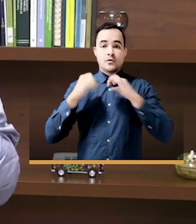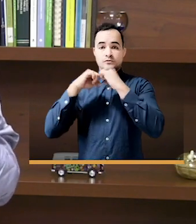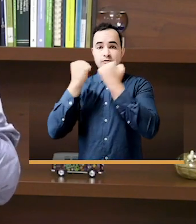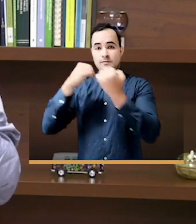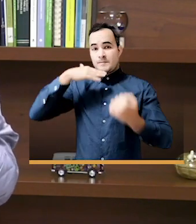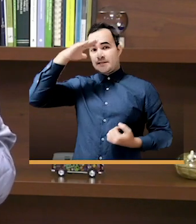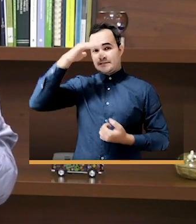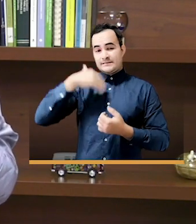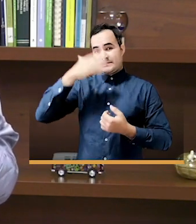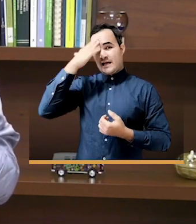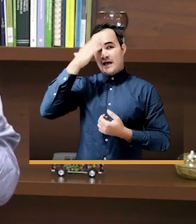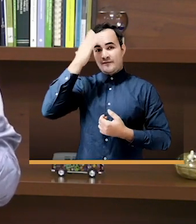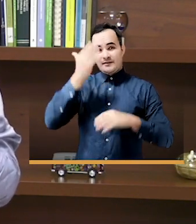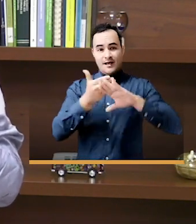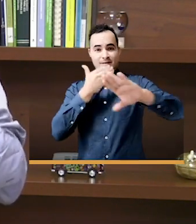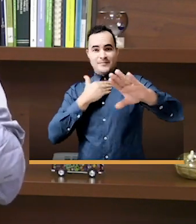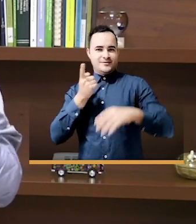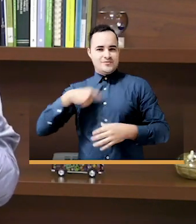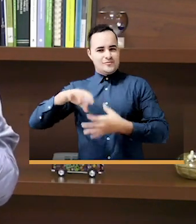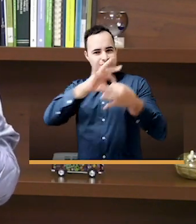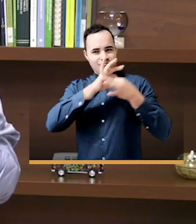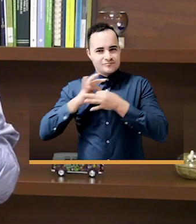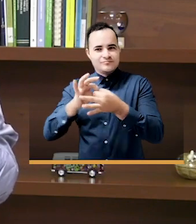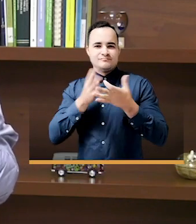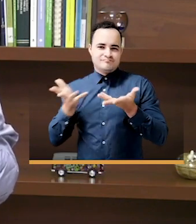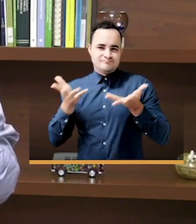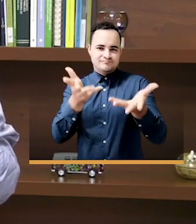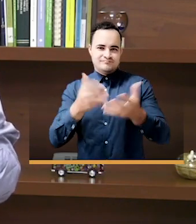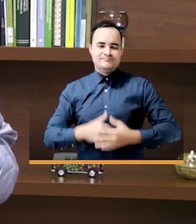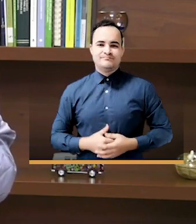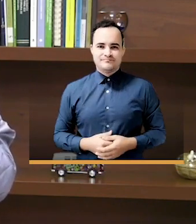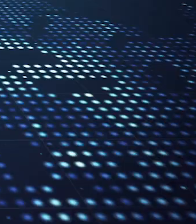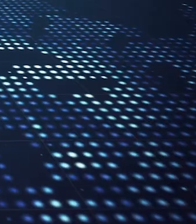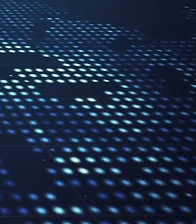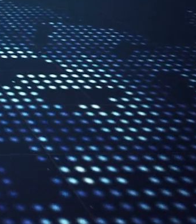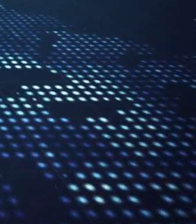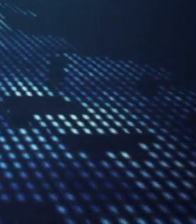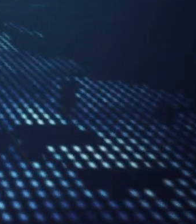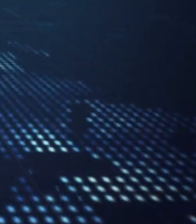el Consejo continúa trabajando, porque el Consejo somos tú y yo.